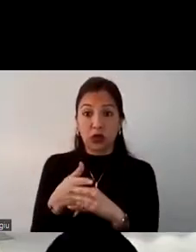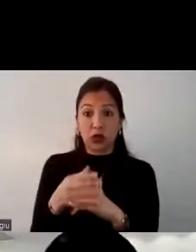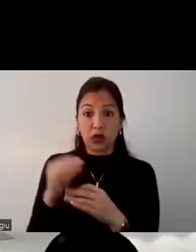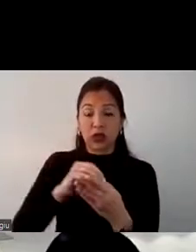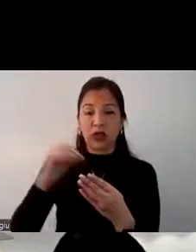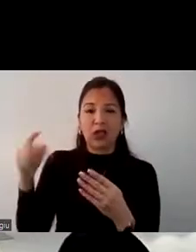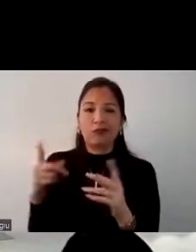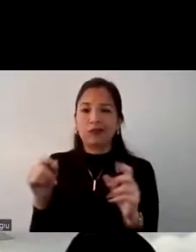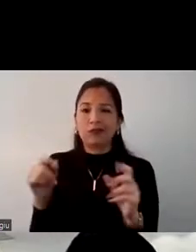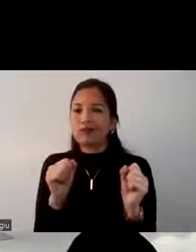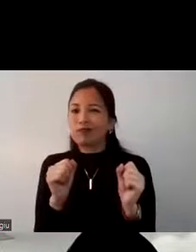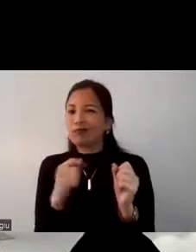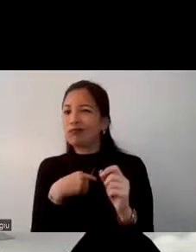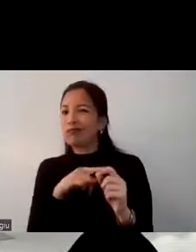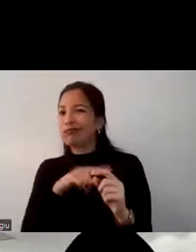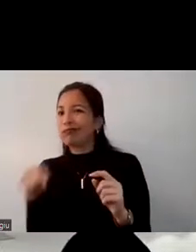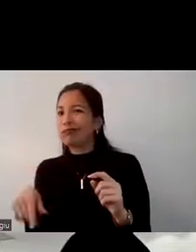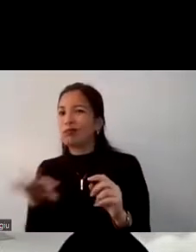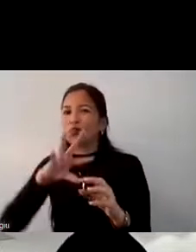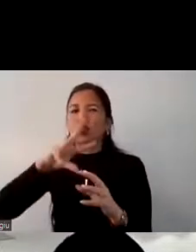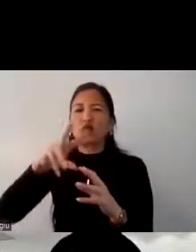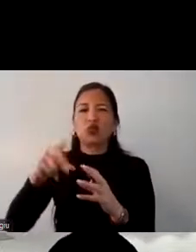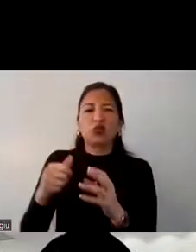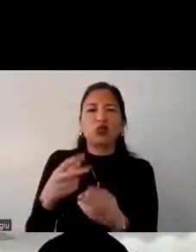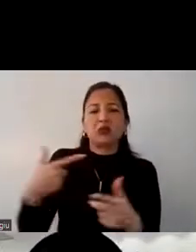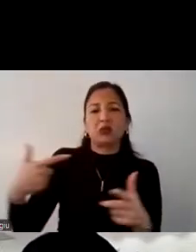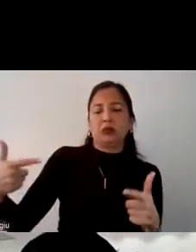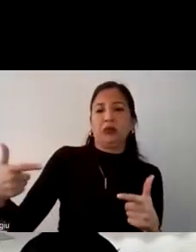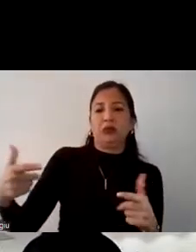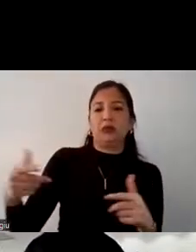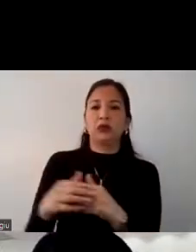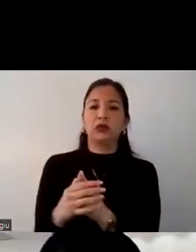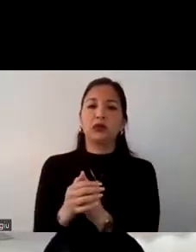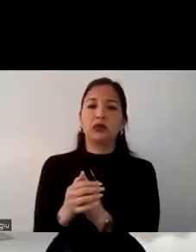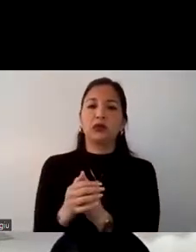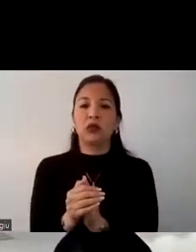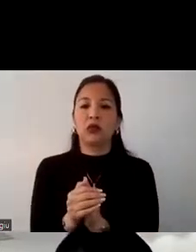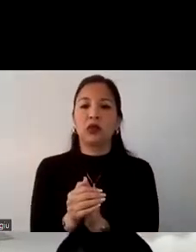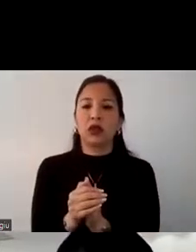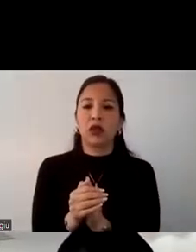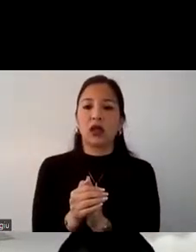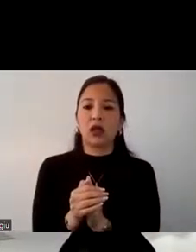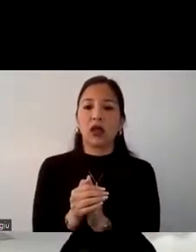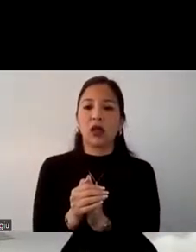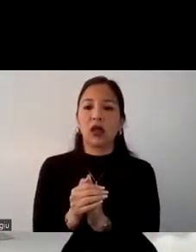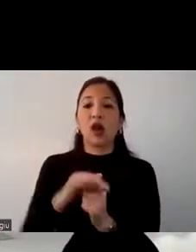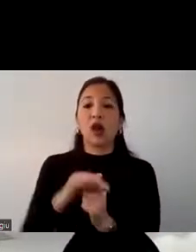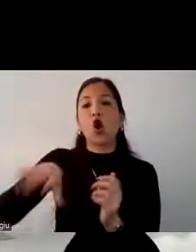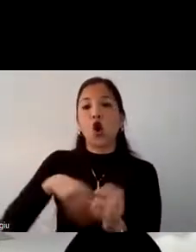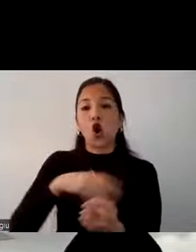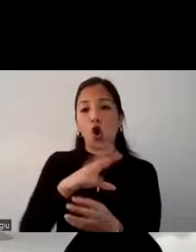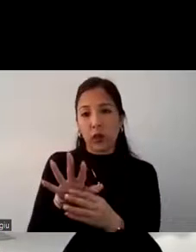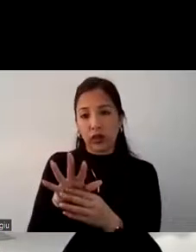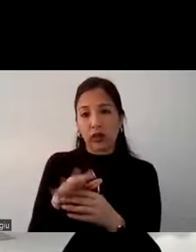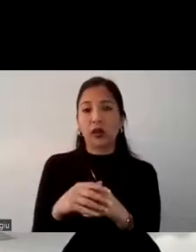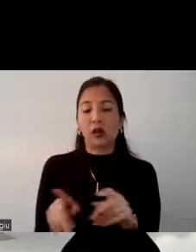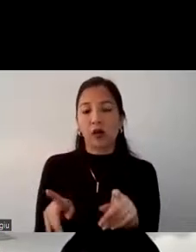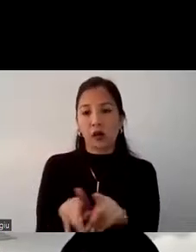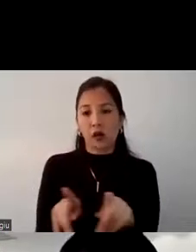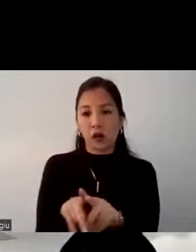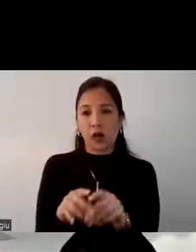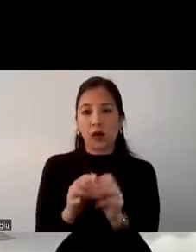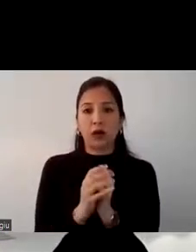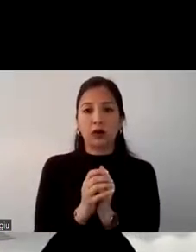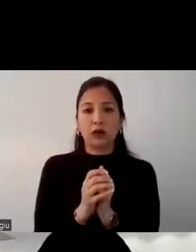inseguro debido a los robos a los asaltos y también incluso podríamos considerar lo que es lo de COVID-19 y acá es donde